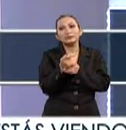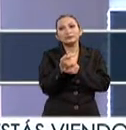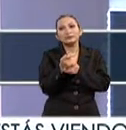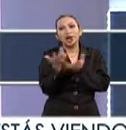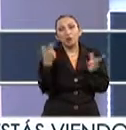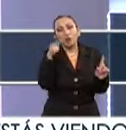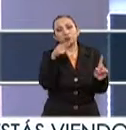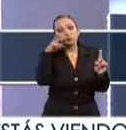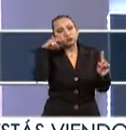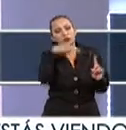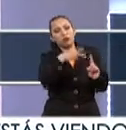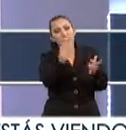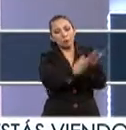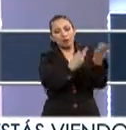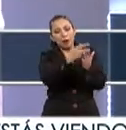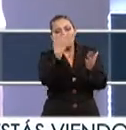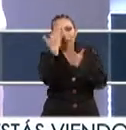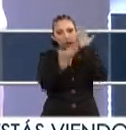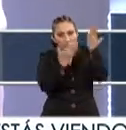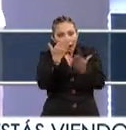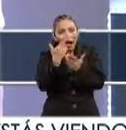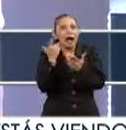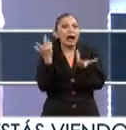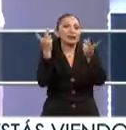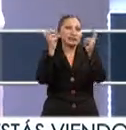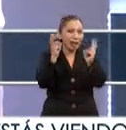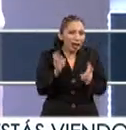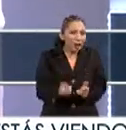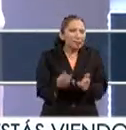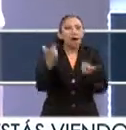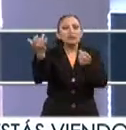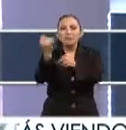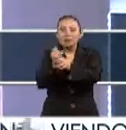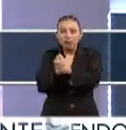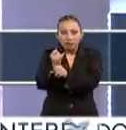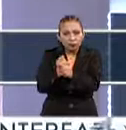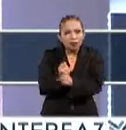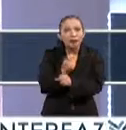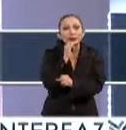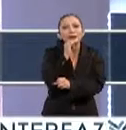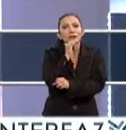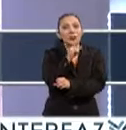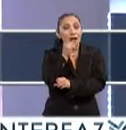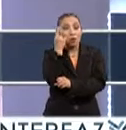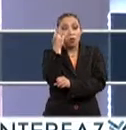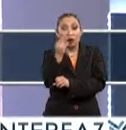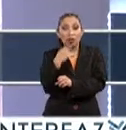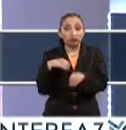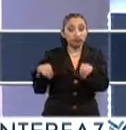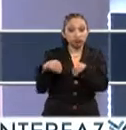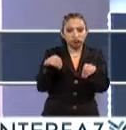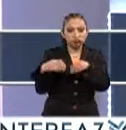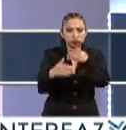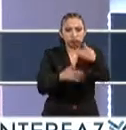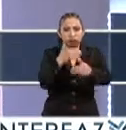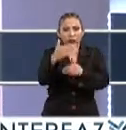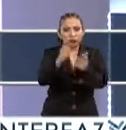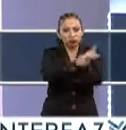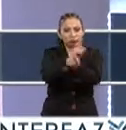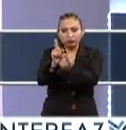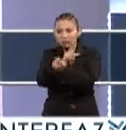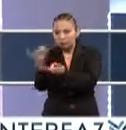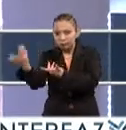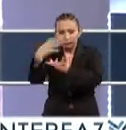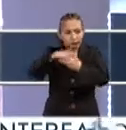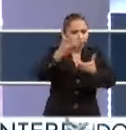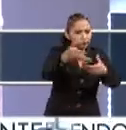enfoque de los programas de estudio, el enfoque de investigaciones y la parte muy dinámica de interacción e